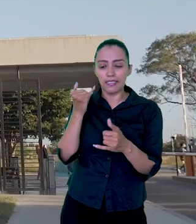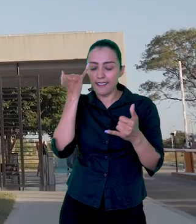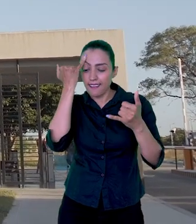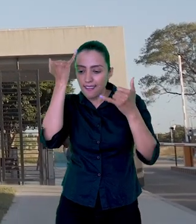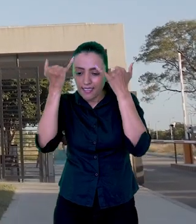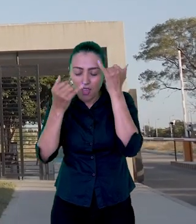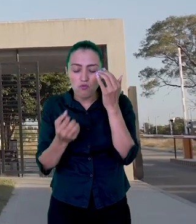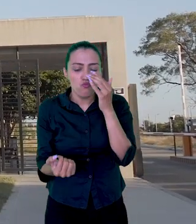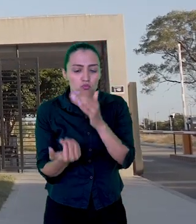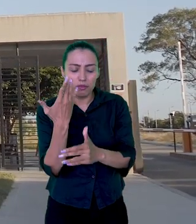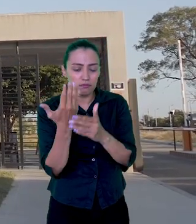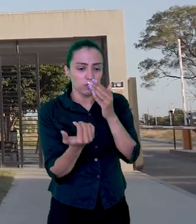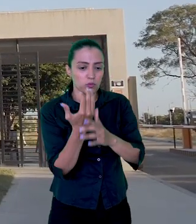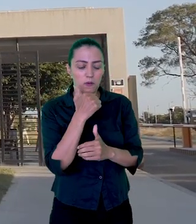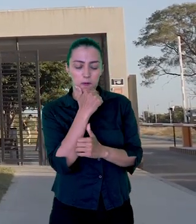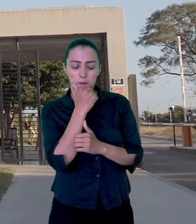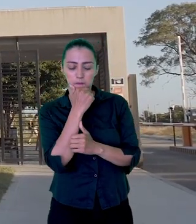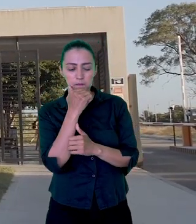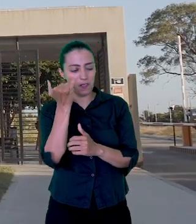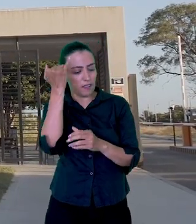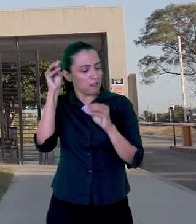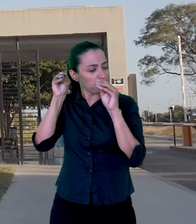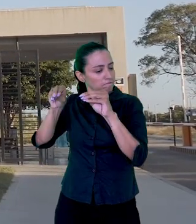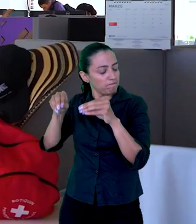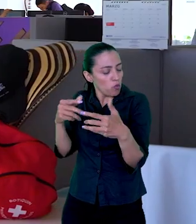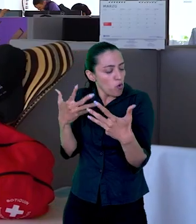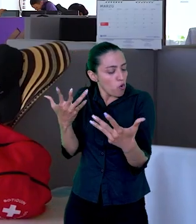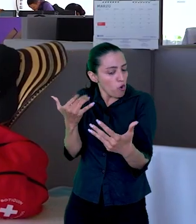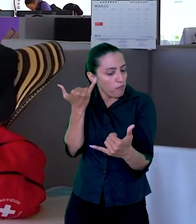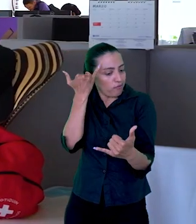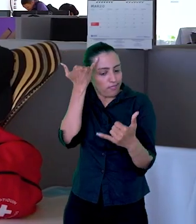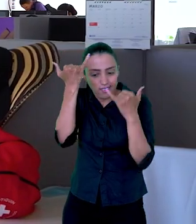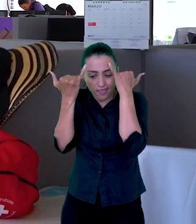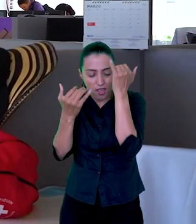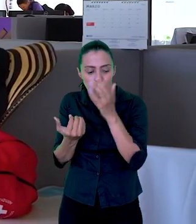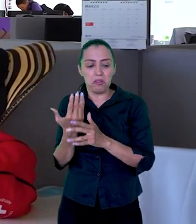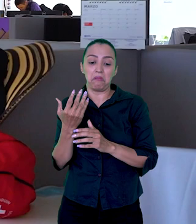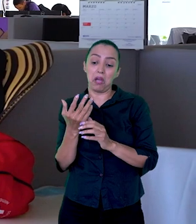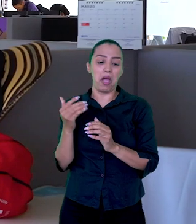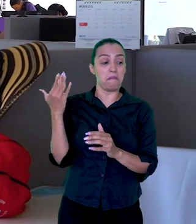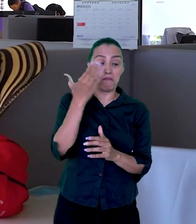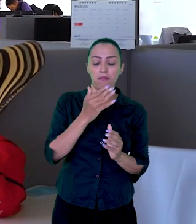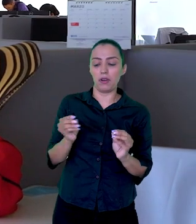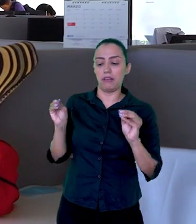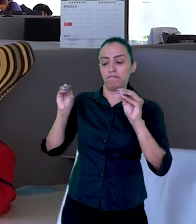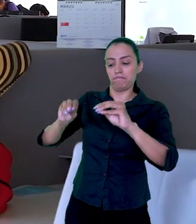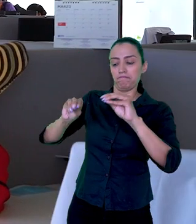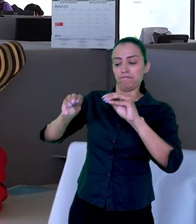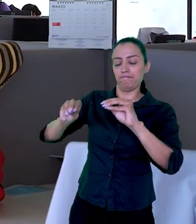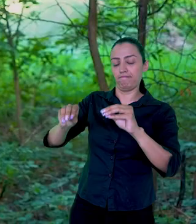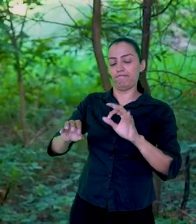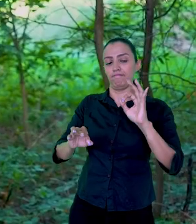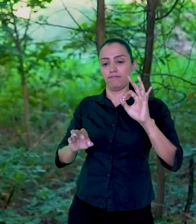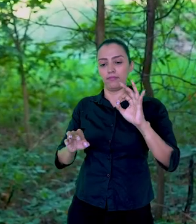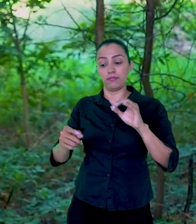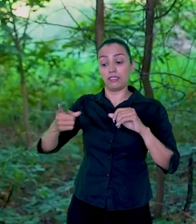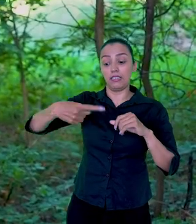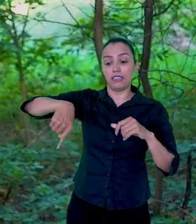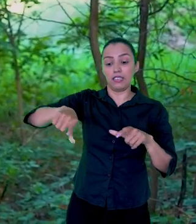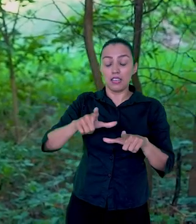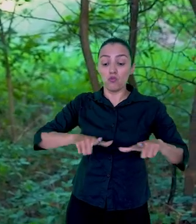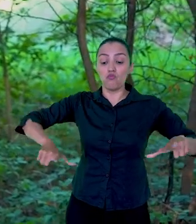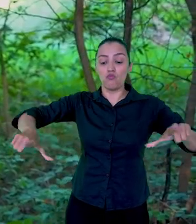características del modelo académico y del proyecto académico y comenzamos a relacionarnos con esta aula, esta aula